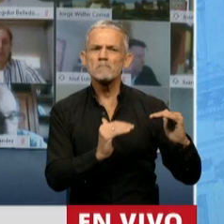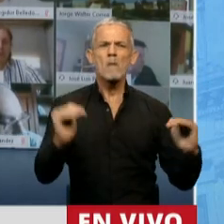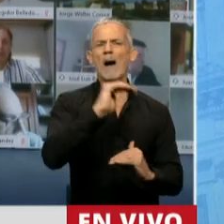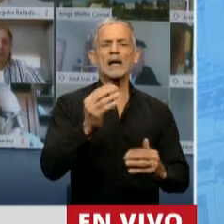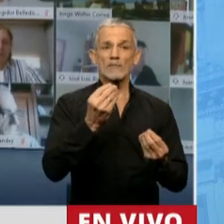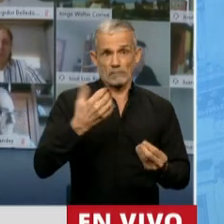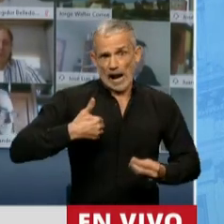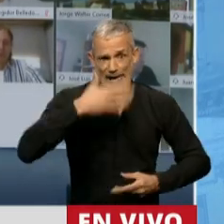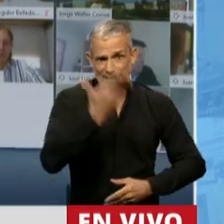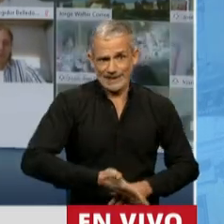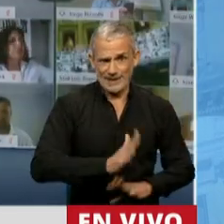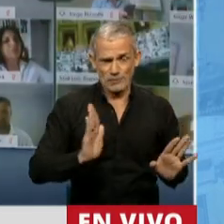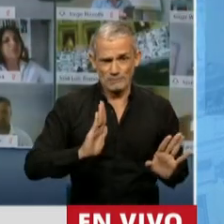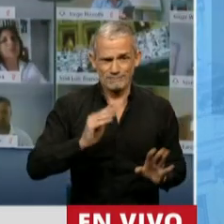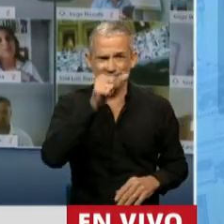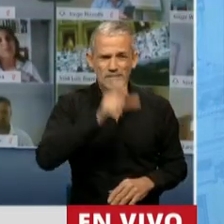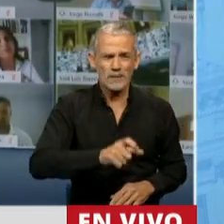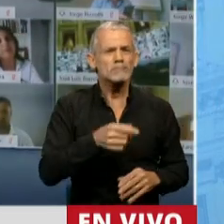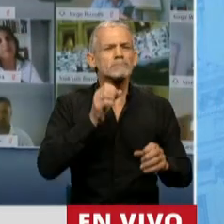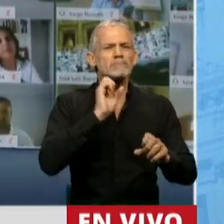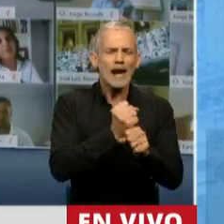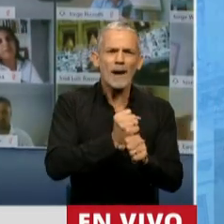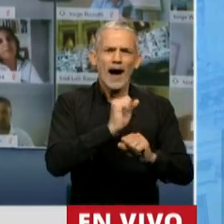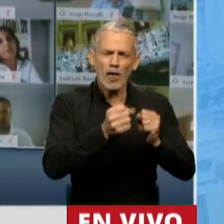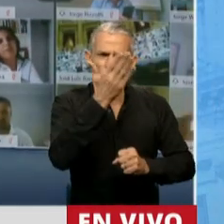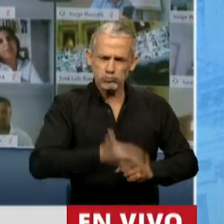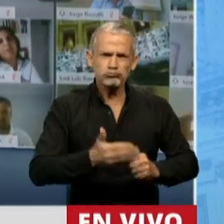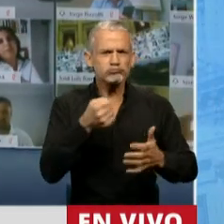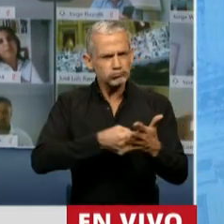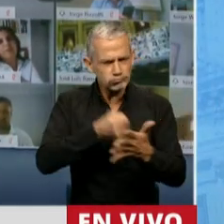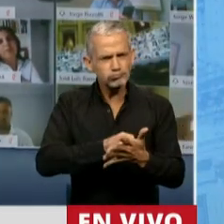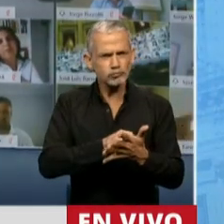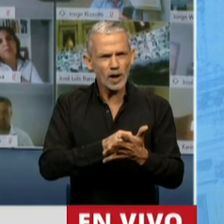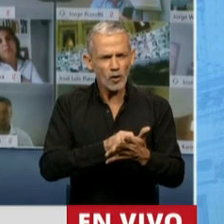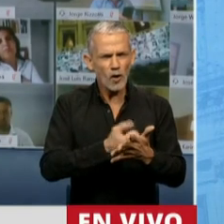un argentino, un trabajador, un militante,